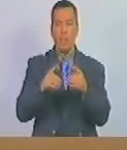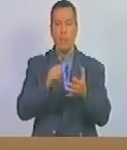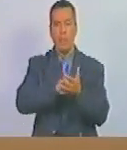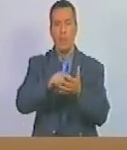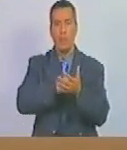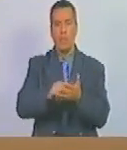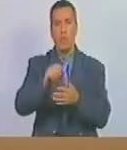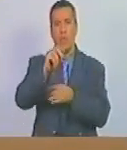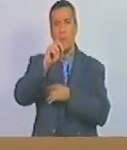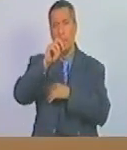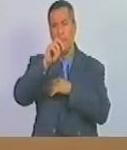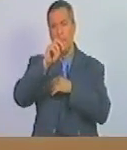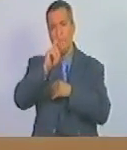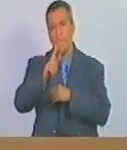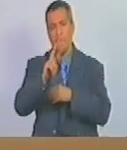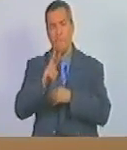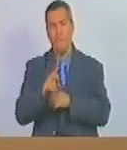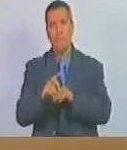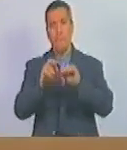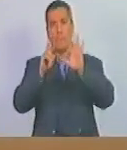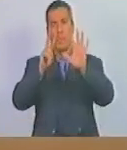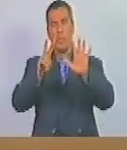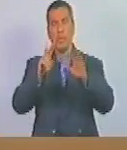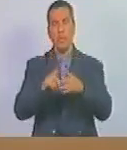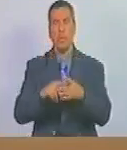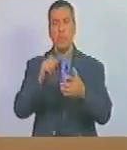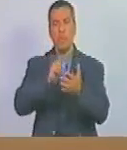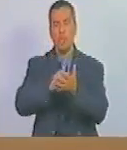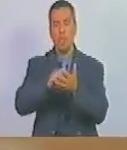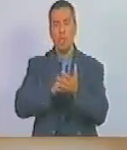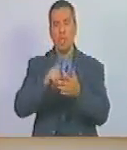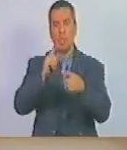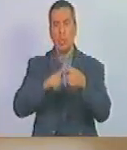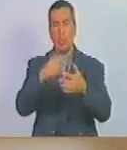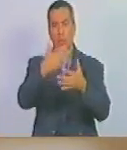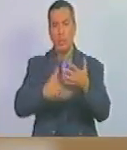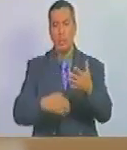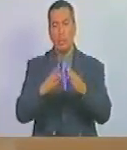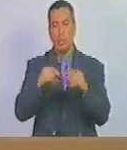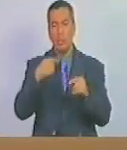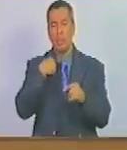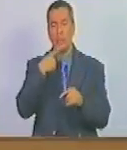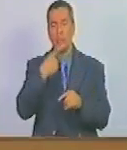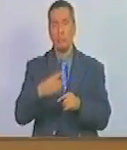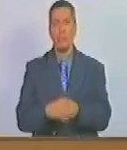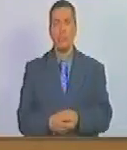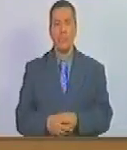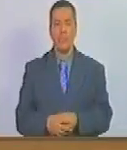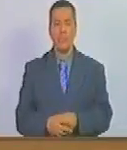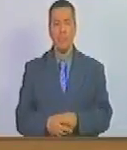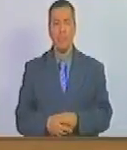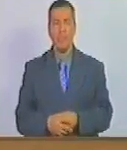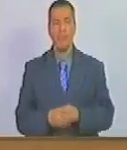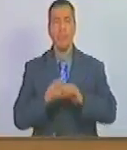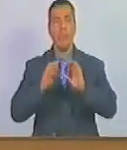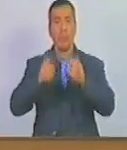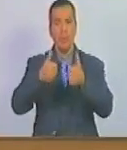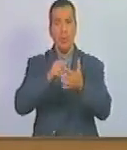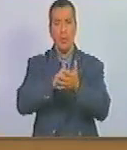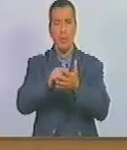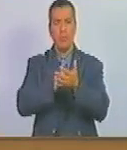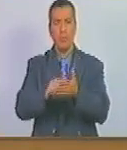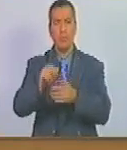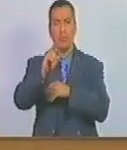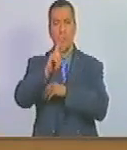artículo 27º del precitado informe esto, señor Presidente Muy bien, Secretaria comenzando en el artículo